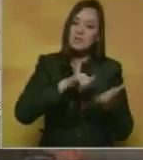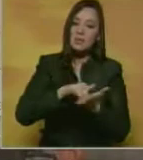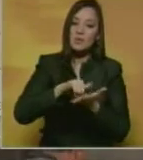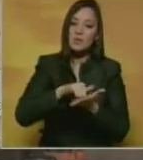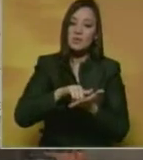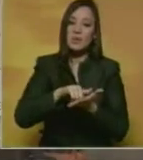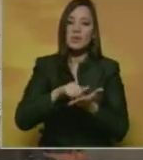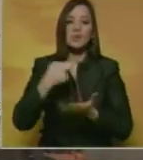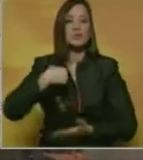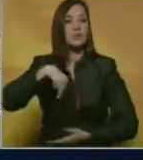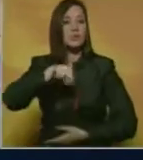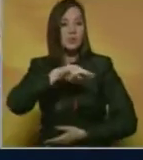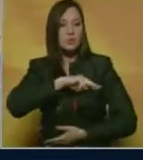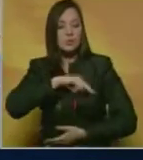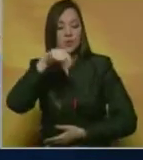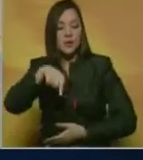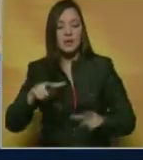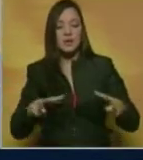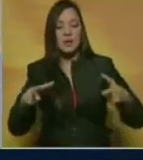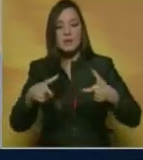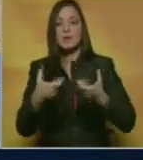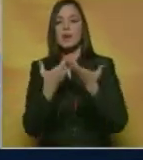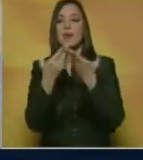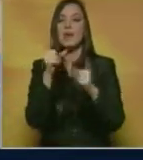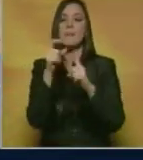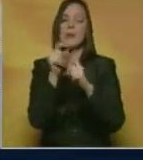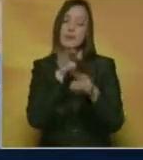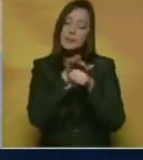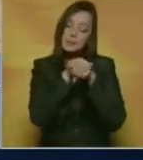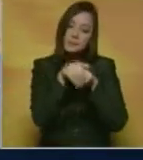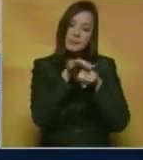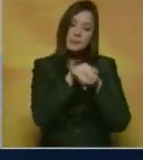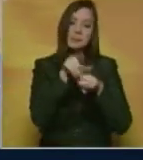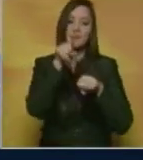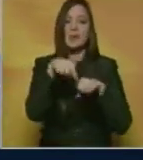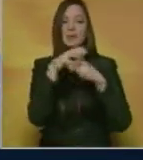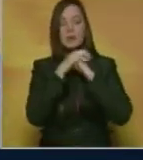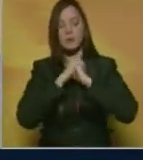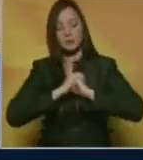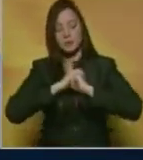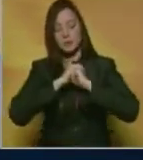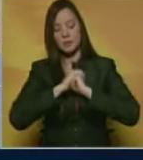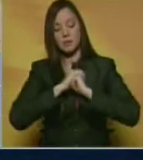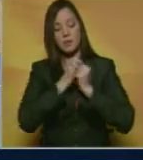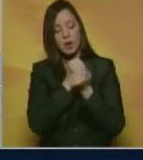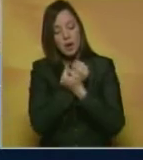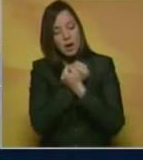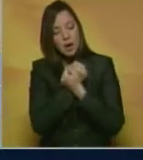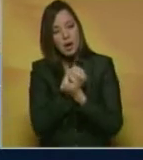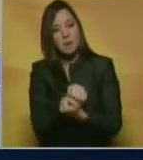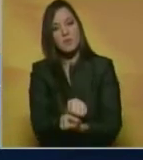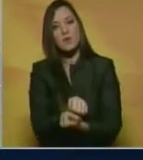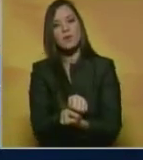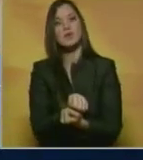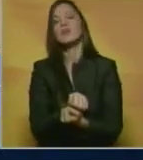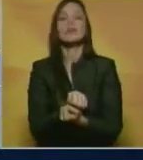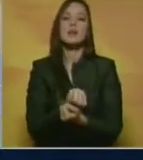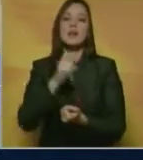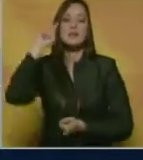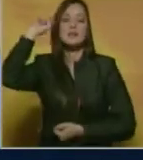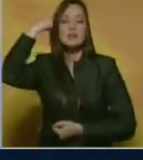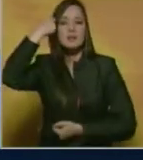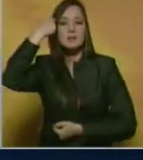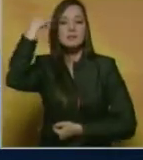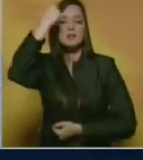nos congregamos para ofrecer palabras de consuelo y plegarias. Con amor y afecto recordamos a las